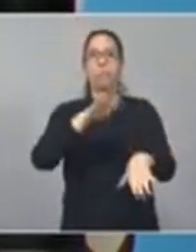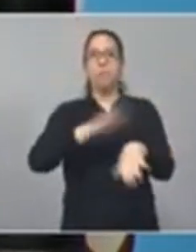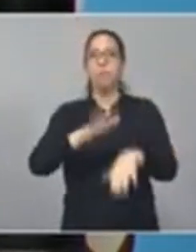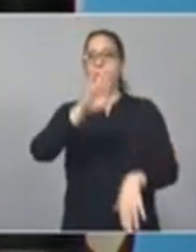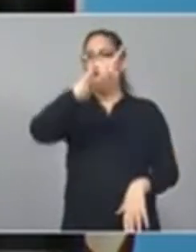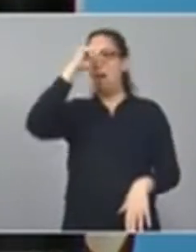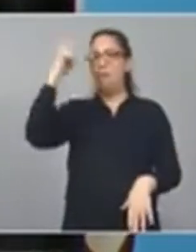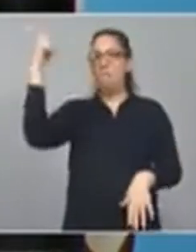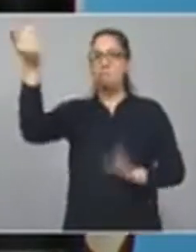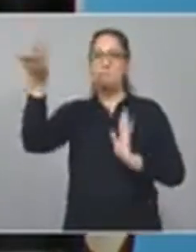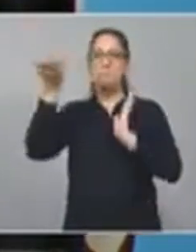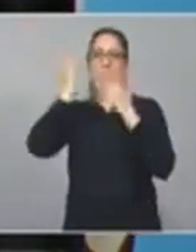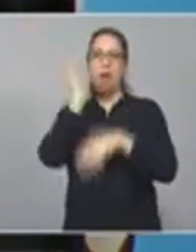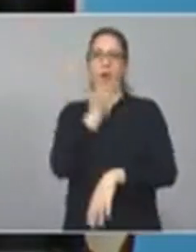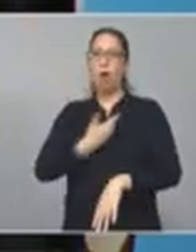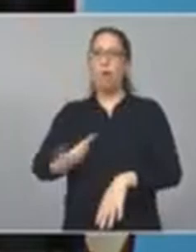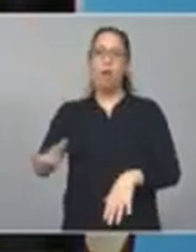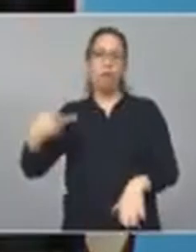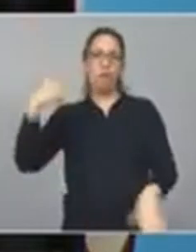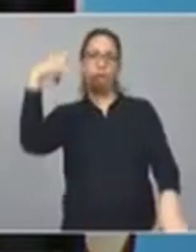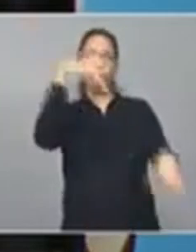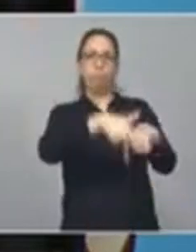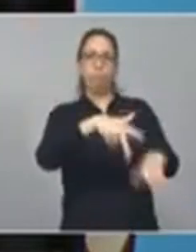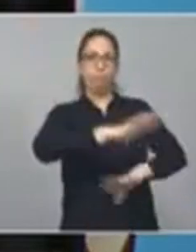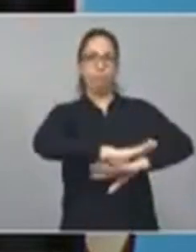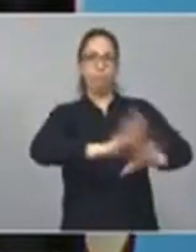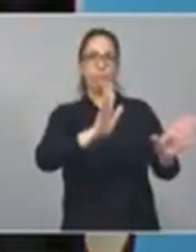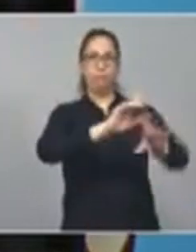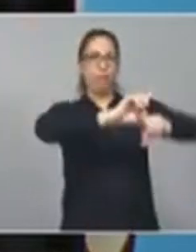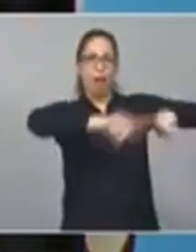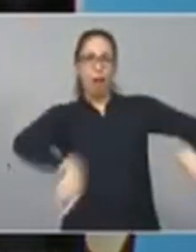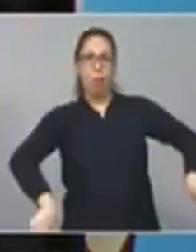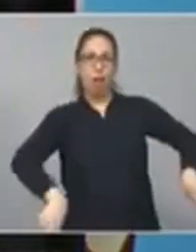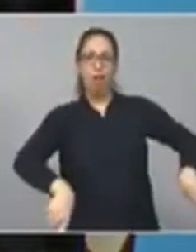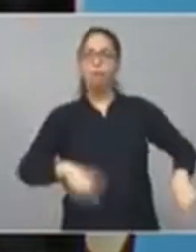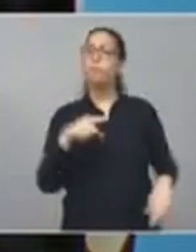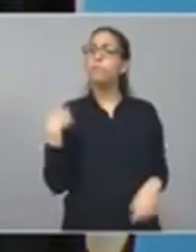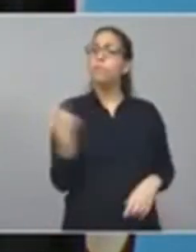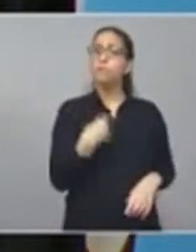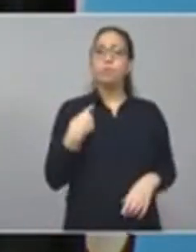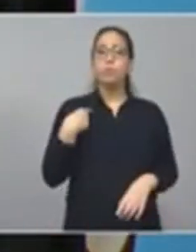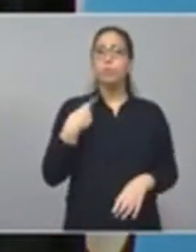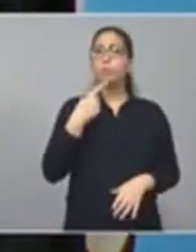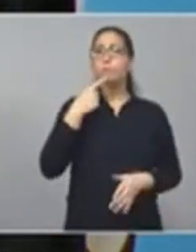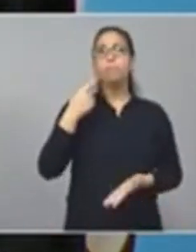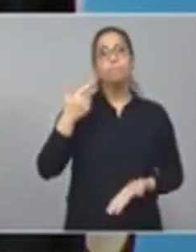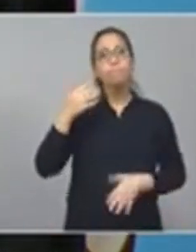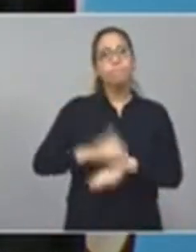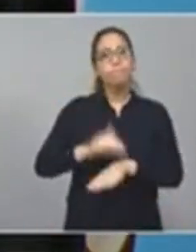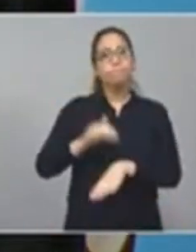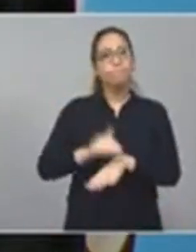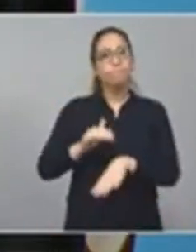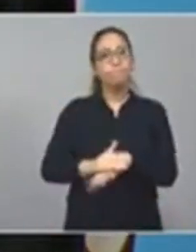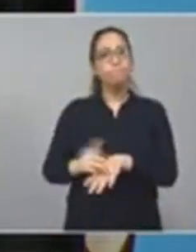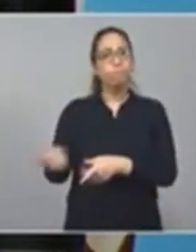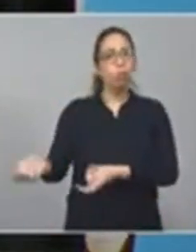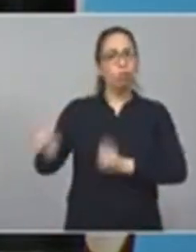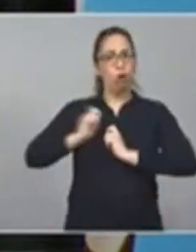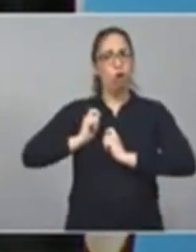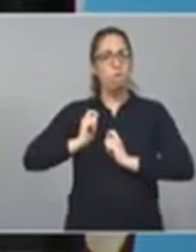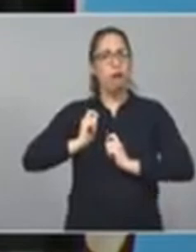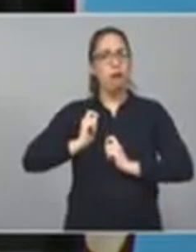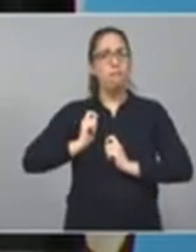Gobierno de Milley. Pero nosotros tomamos un compromiso que creo que hoy, en la visita y en la